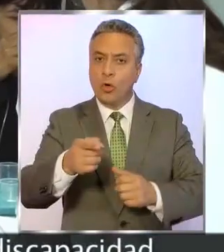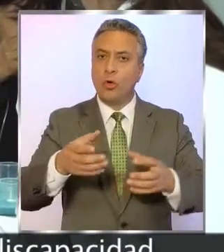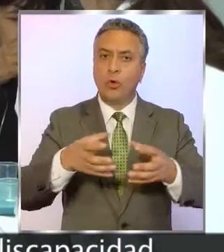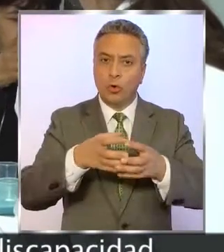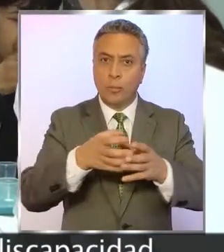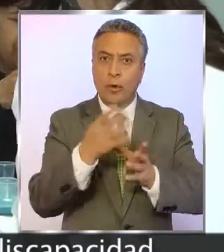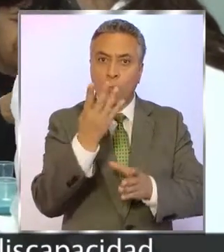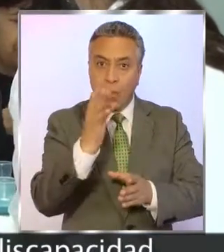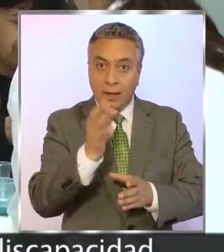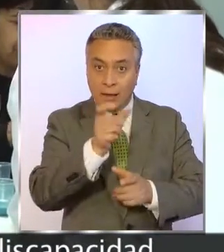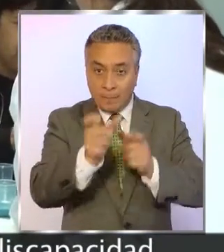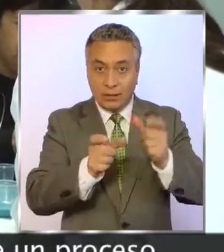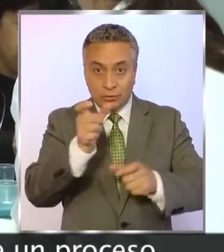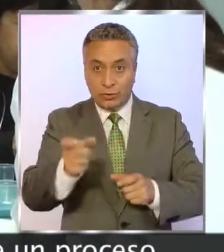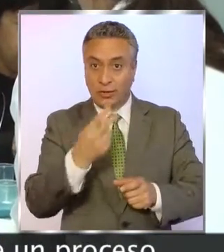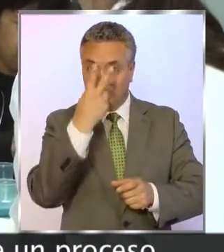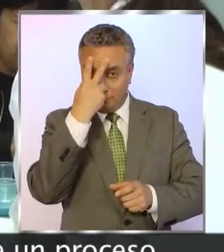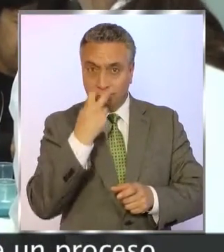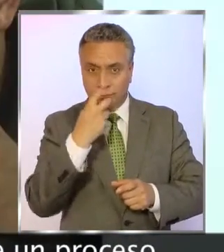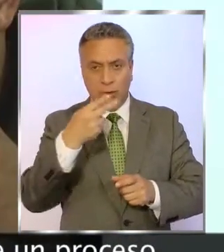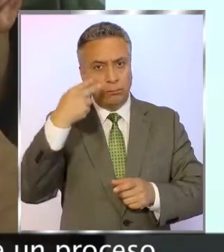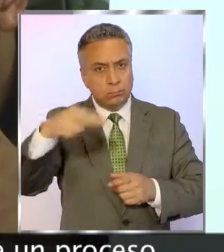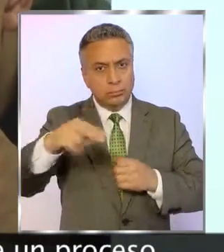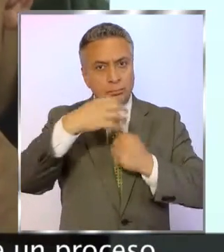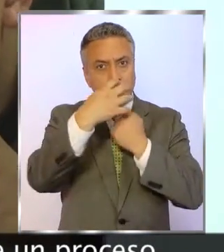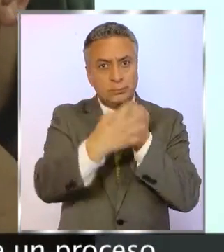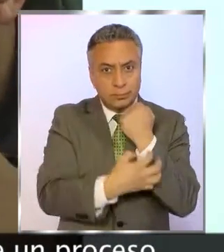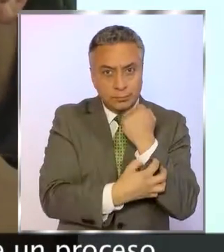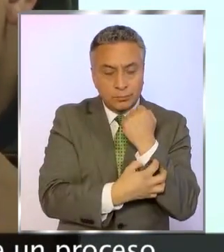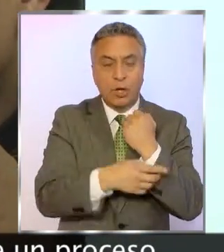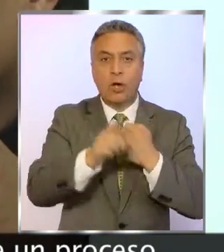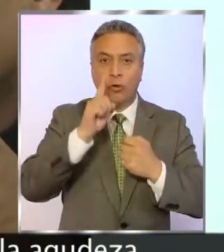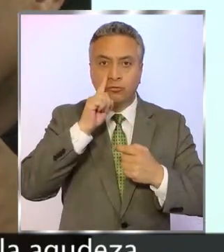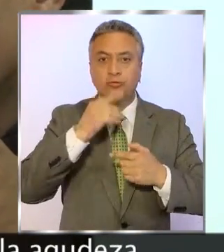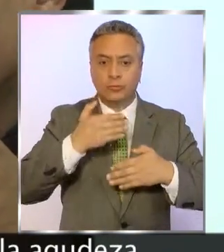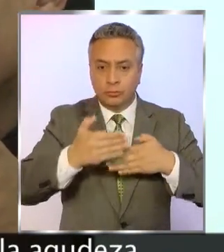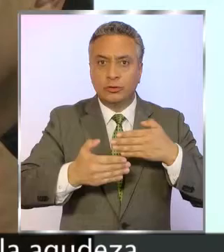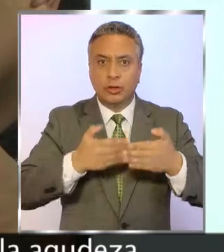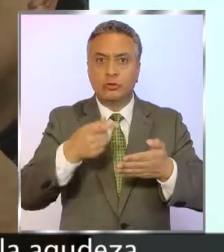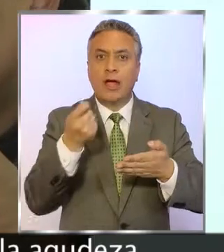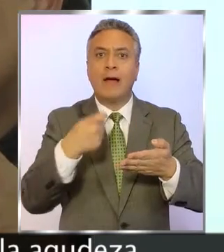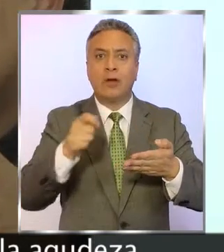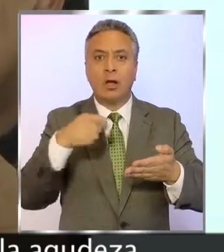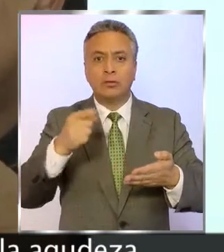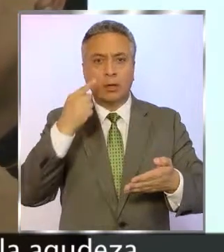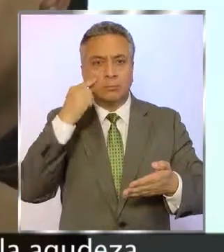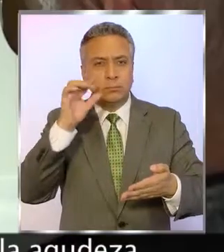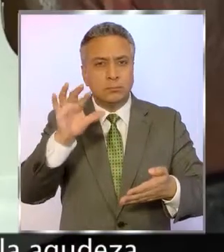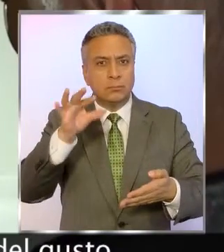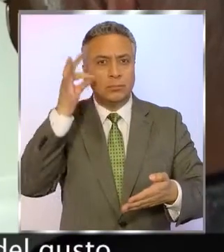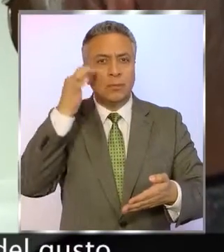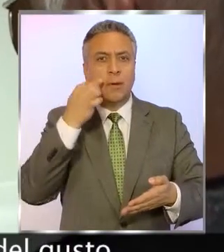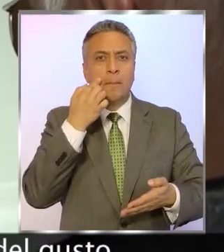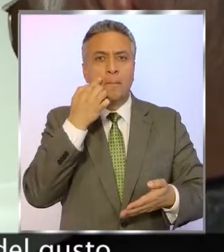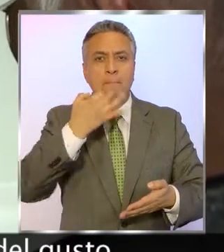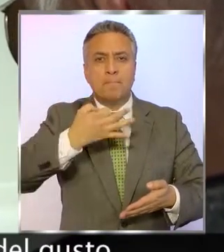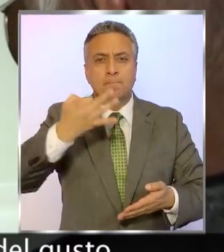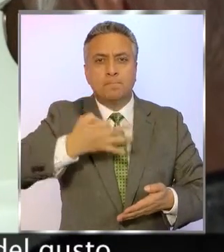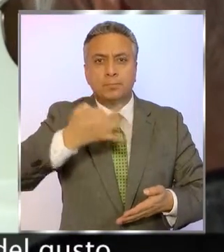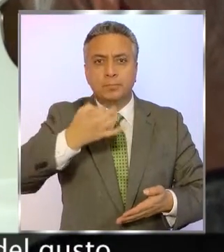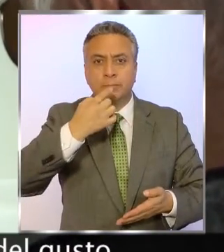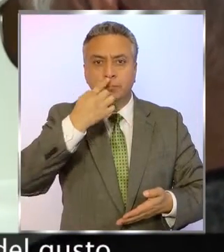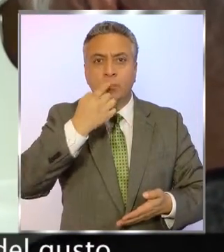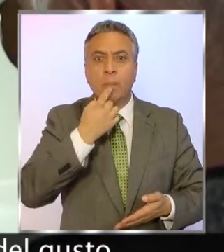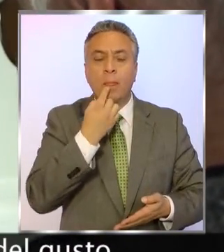Un grupo de 40 personas con discapacidad visual de la región participan de un proceso de evaluación para identificar la agudeza que poseen